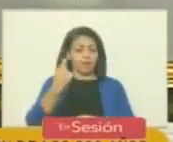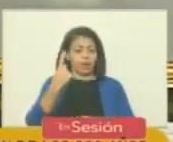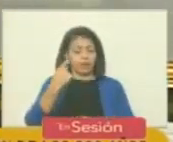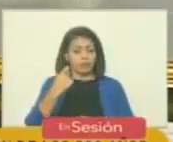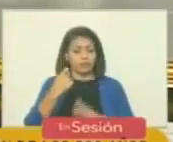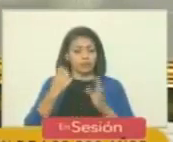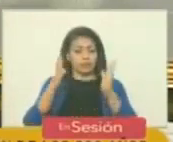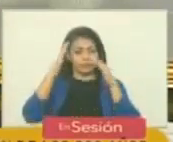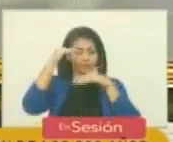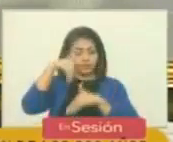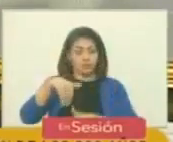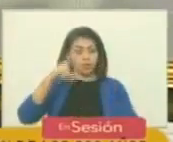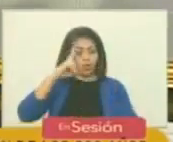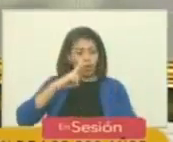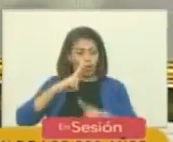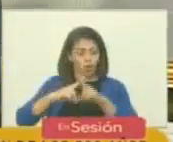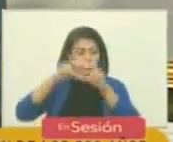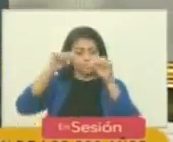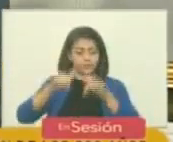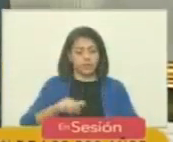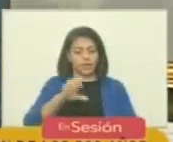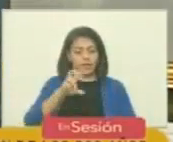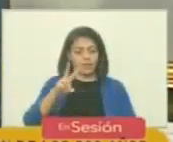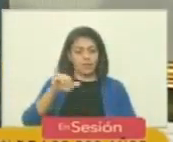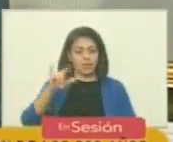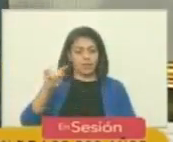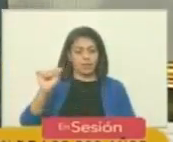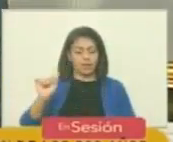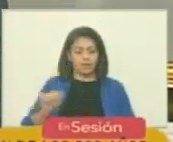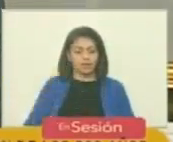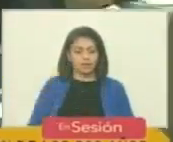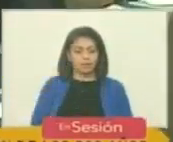de la Argentina rendimos homenaje hoy a Evita Perón